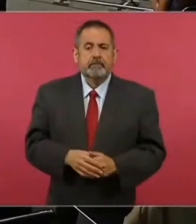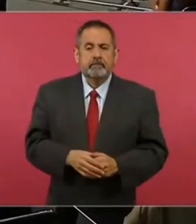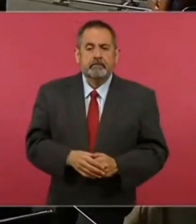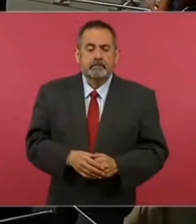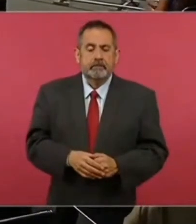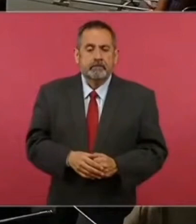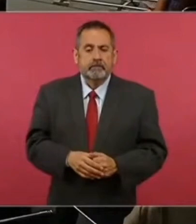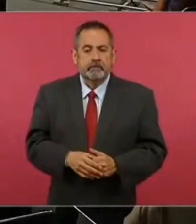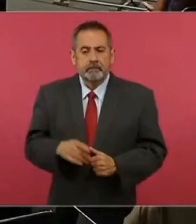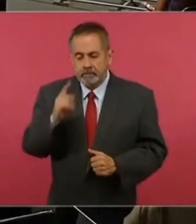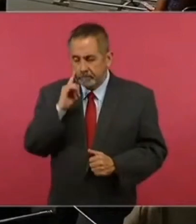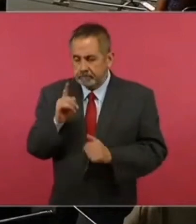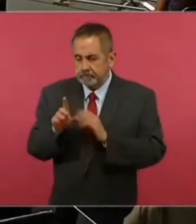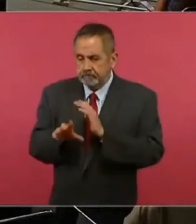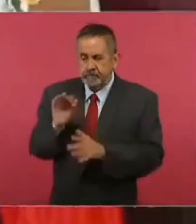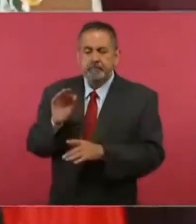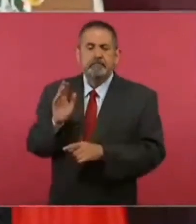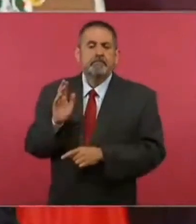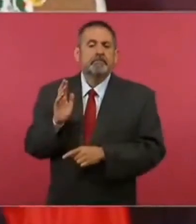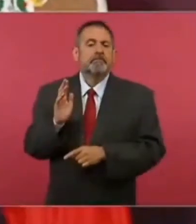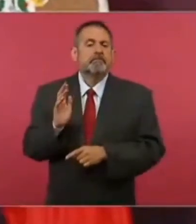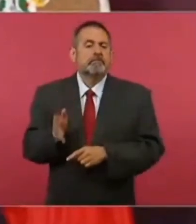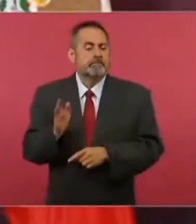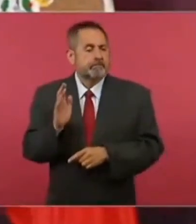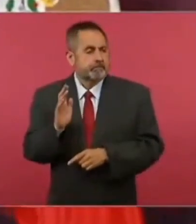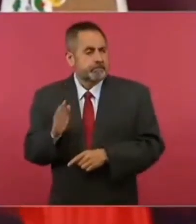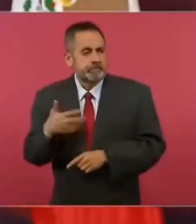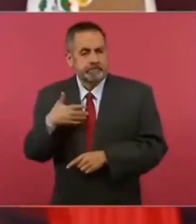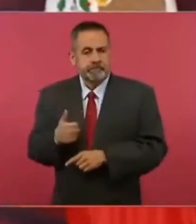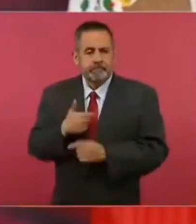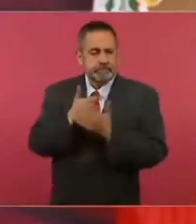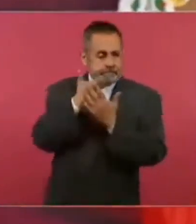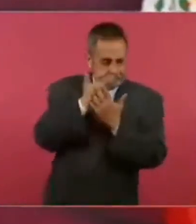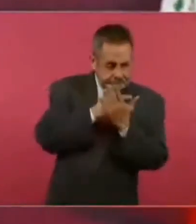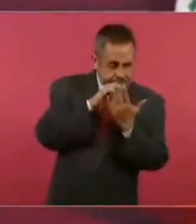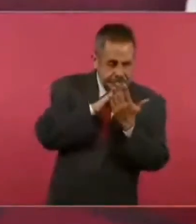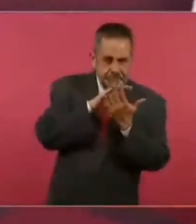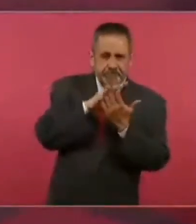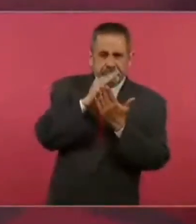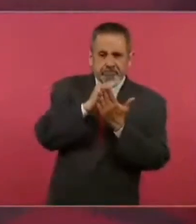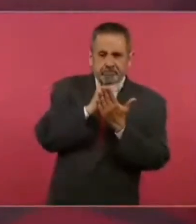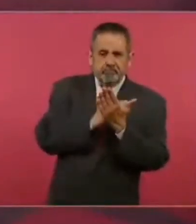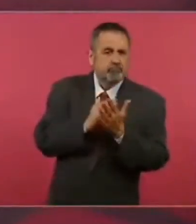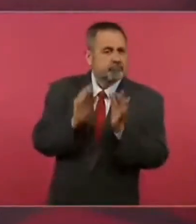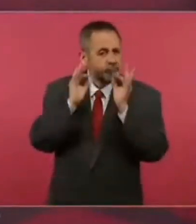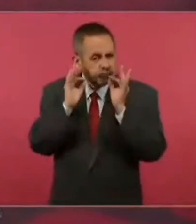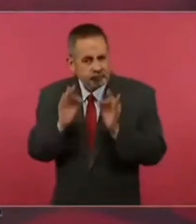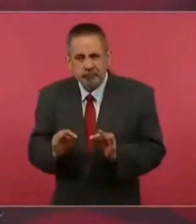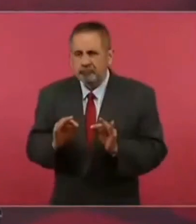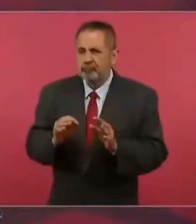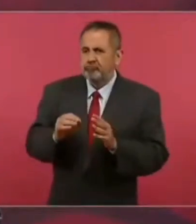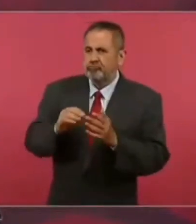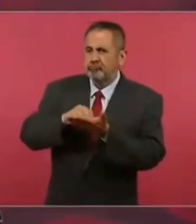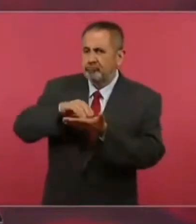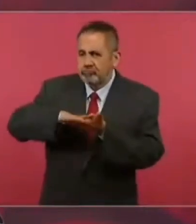y llegamos a la conclusión de que los censos no estaban actualizados